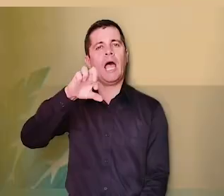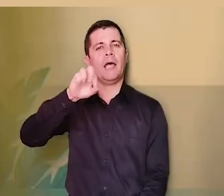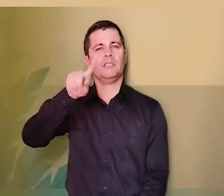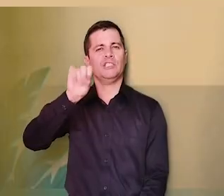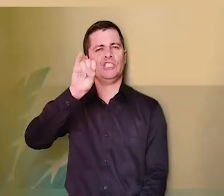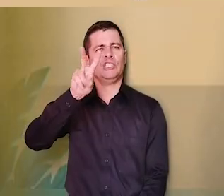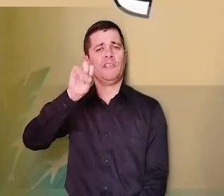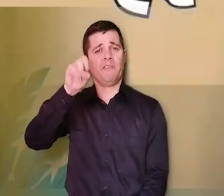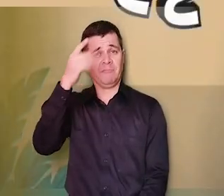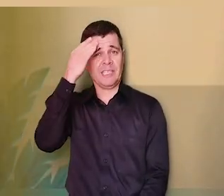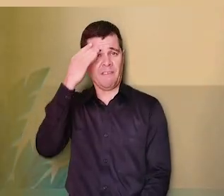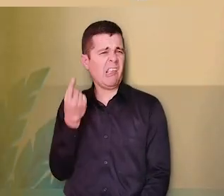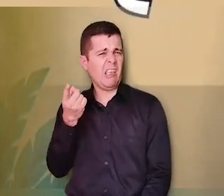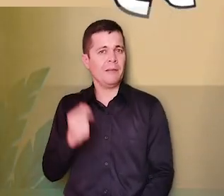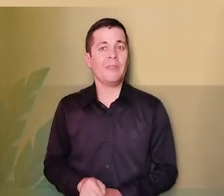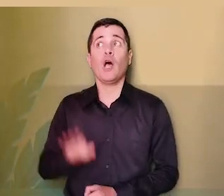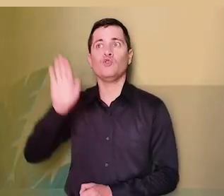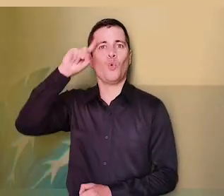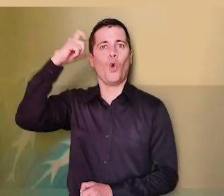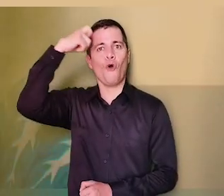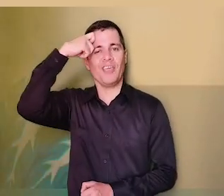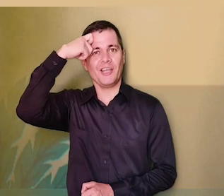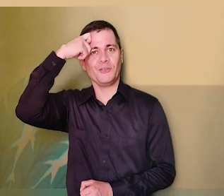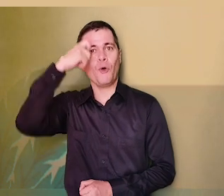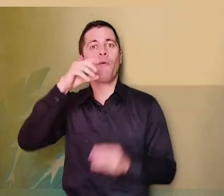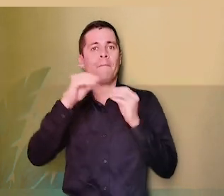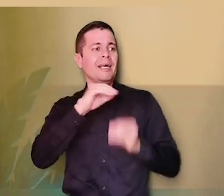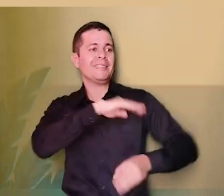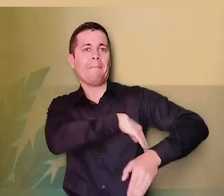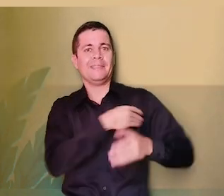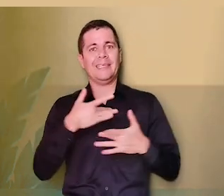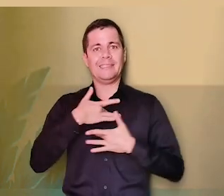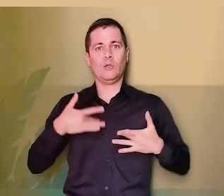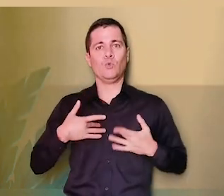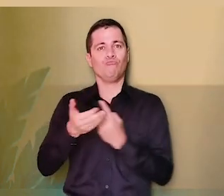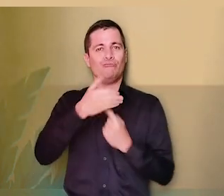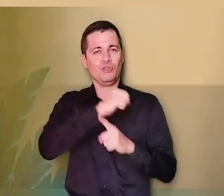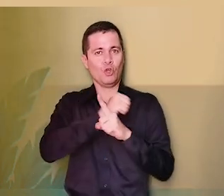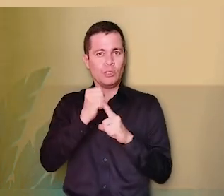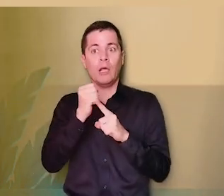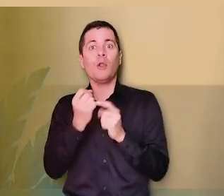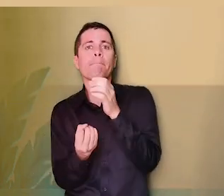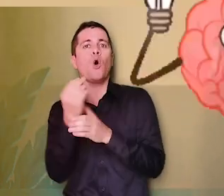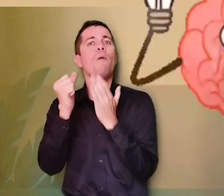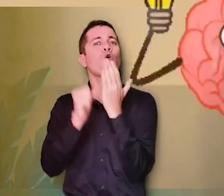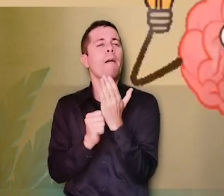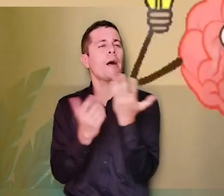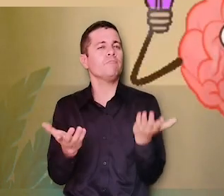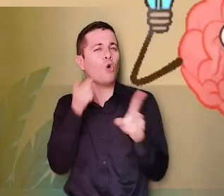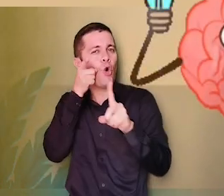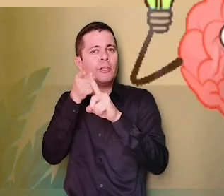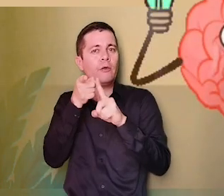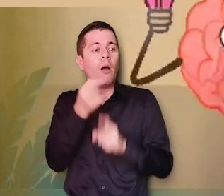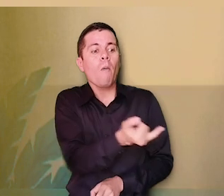¿Sabes qué es el PAPCIVI? Es el programa creado por el Gobierno Nacional y el Ministerio de Salud y Protección Social enfocado en